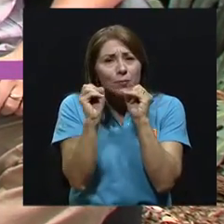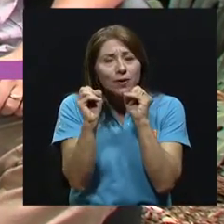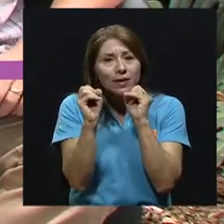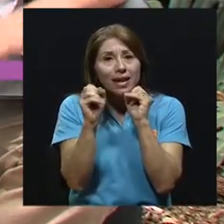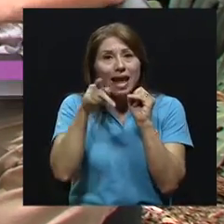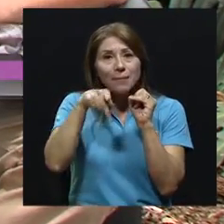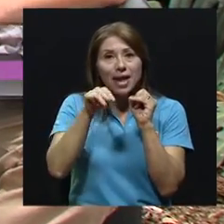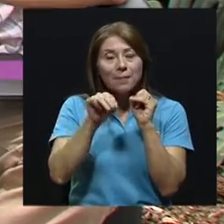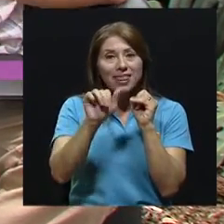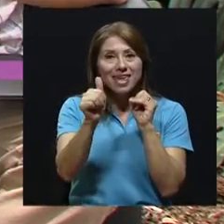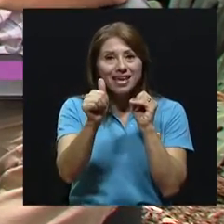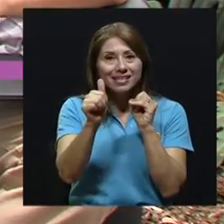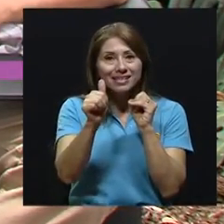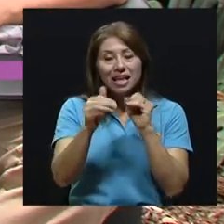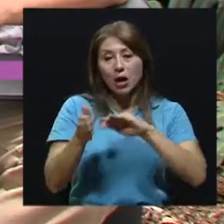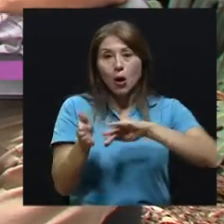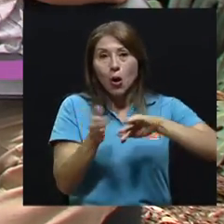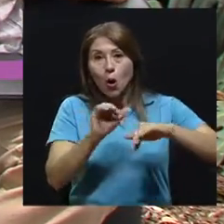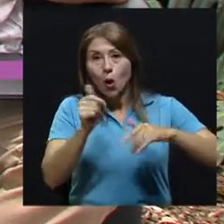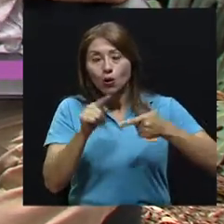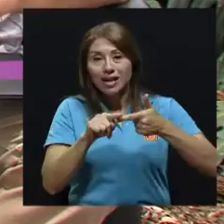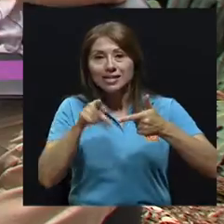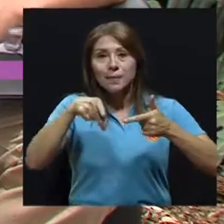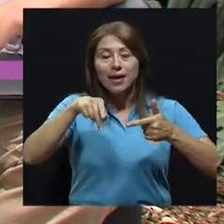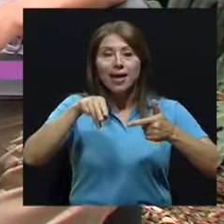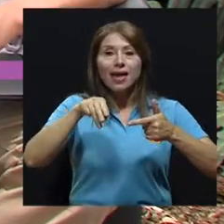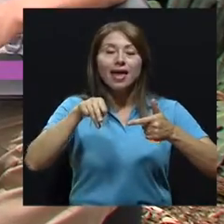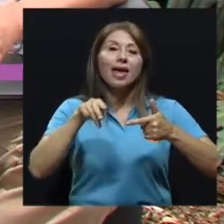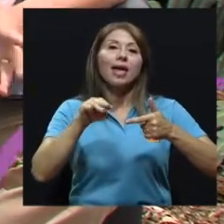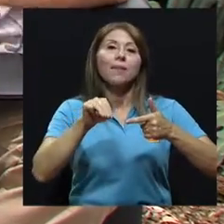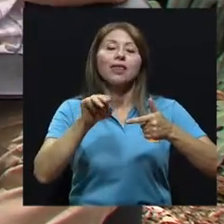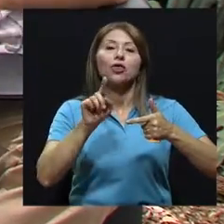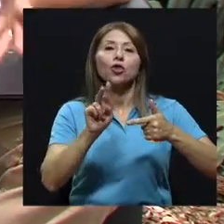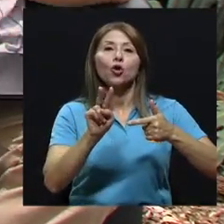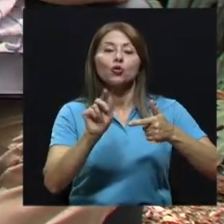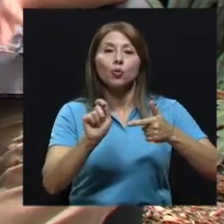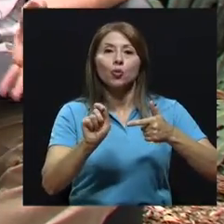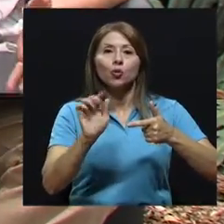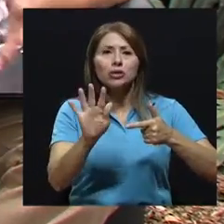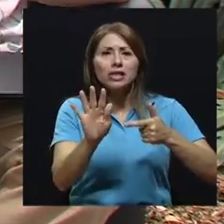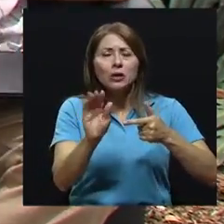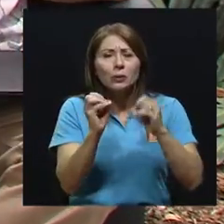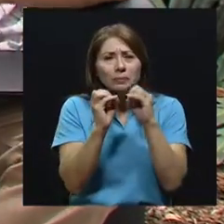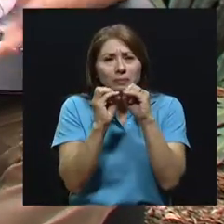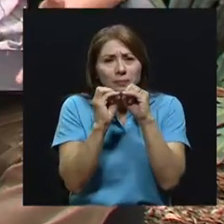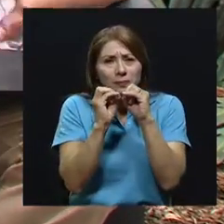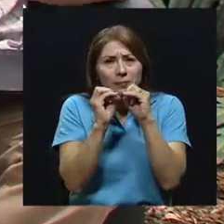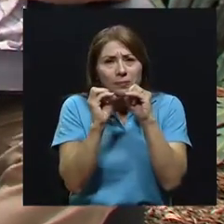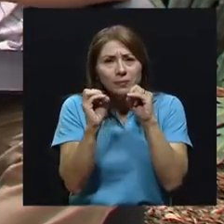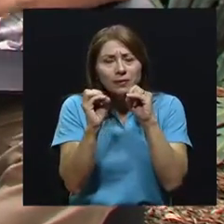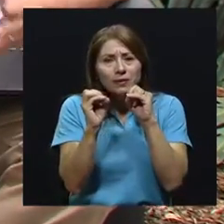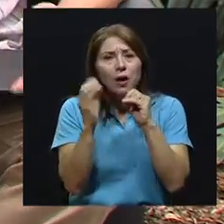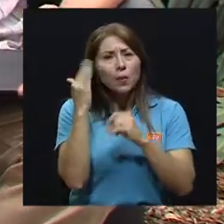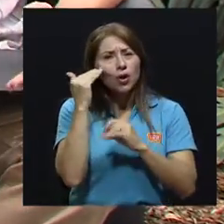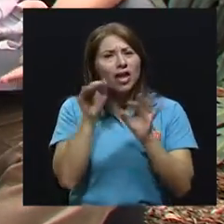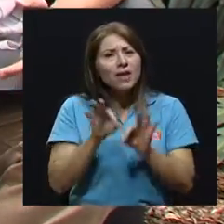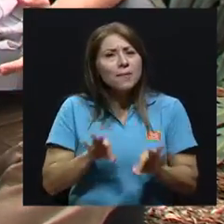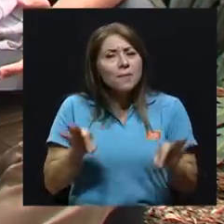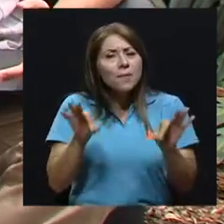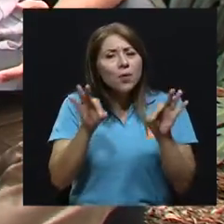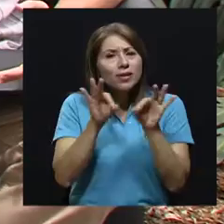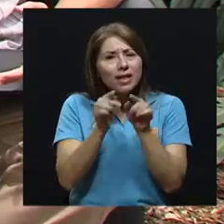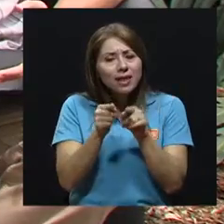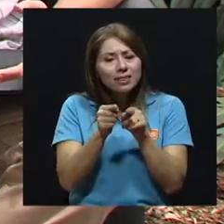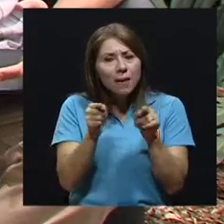PM2.5, menores a 2,5 micras, son todavía más finas. ¿Y cuál es la importancia del tamaño? Bueno, porque la importancia del tamaño nos va a dar qué